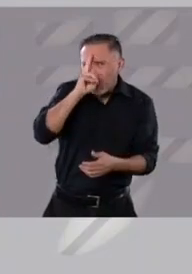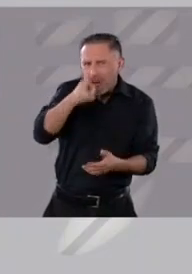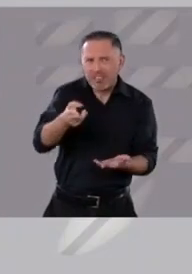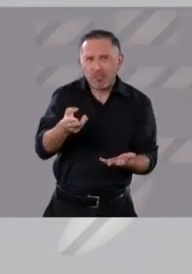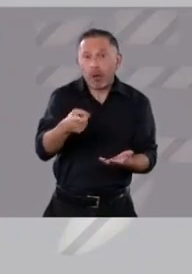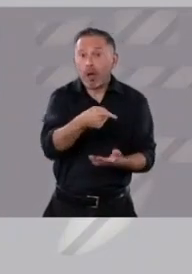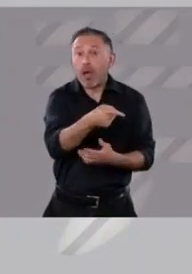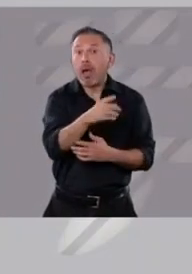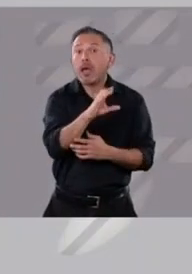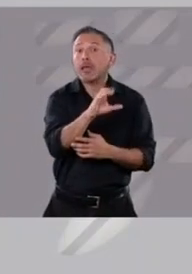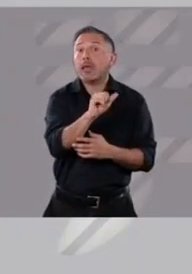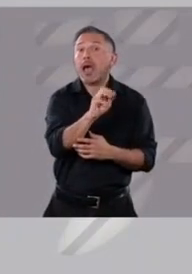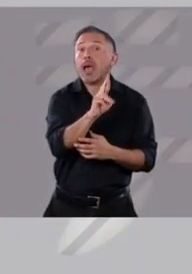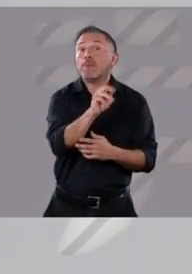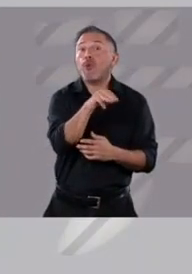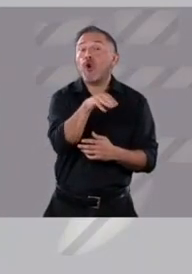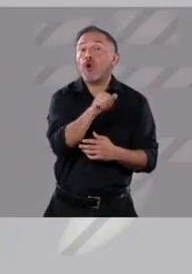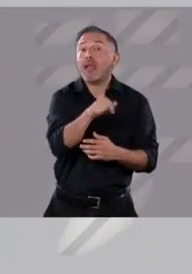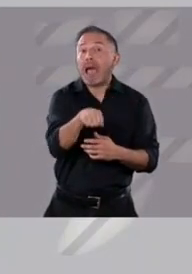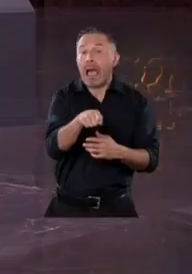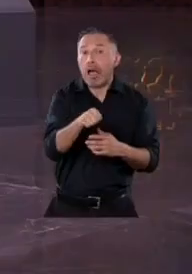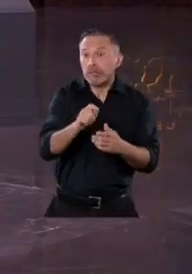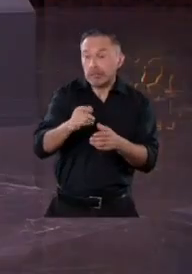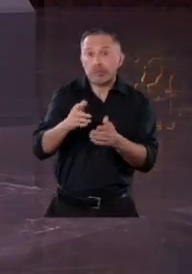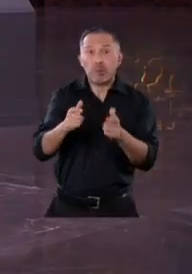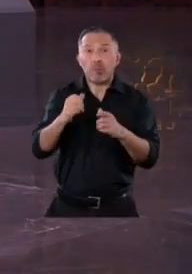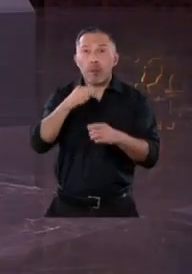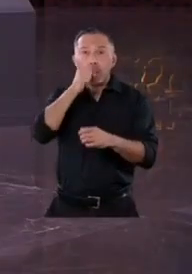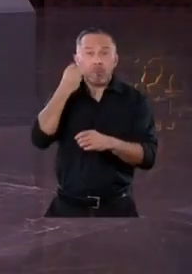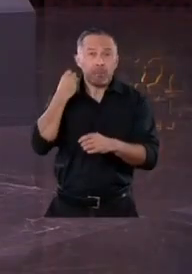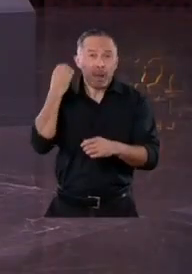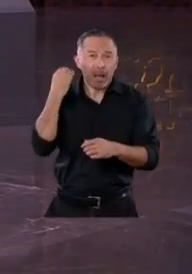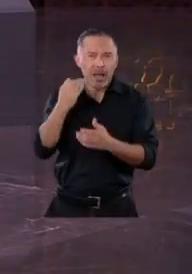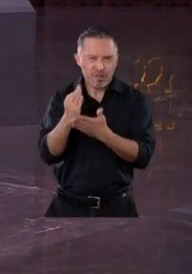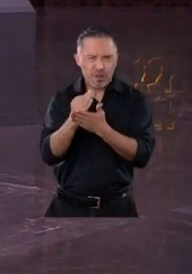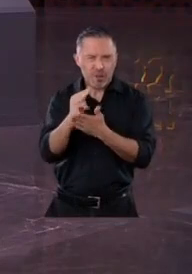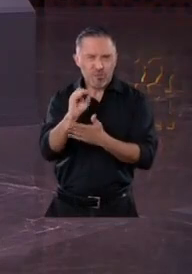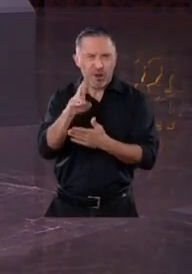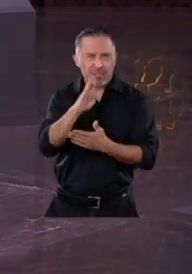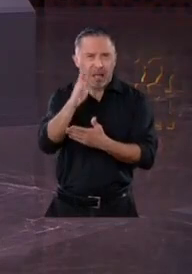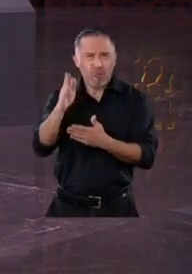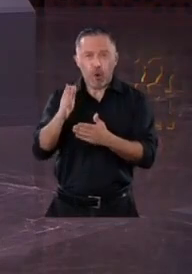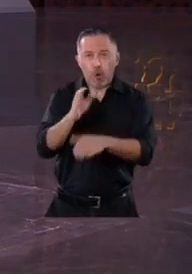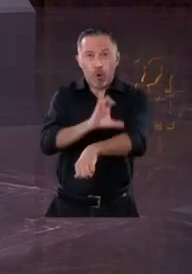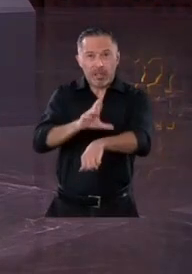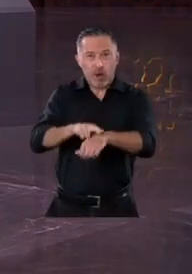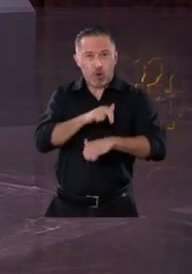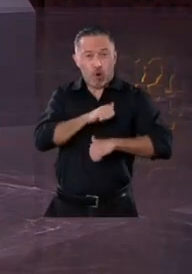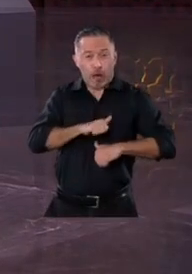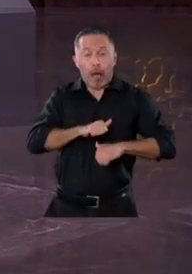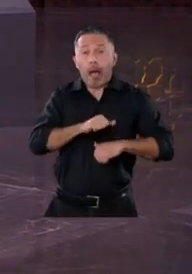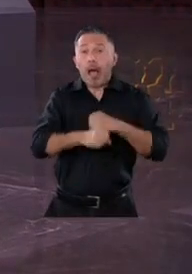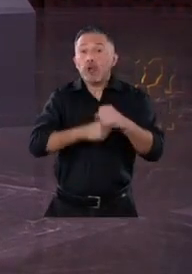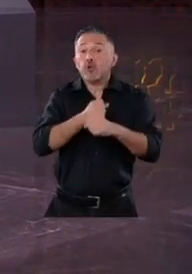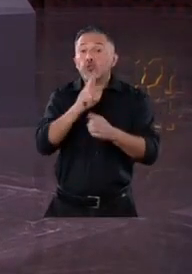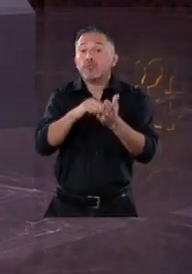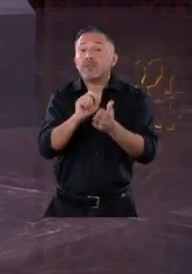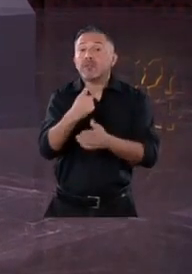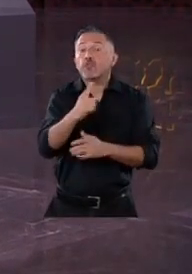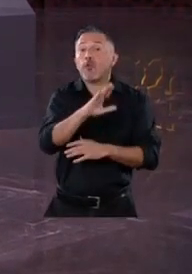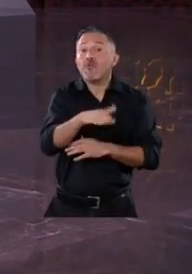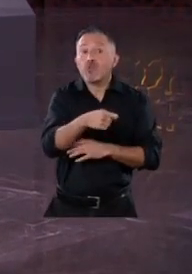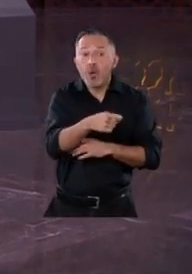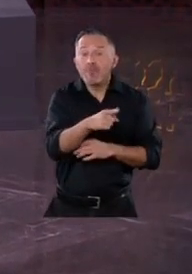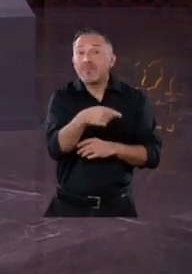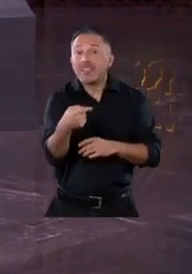Morena hasta su muerte en 2021. Julio Carmona huye a Estados Unidos